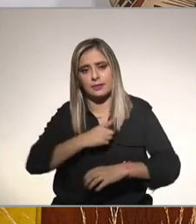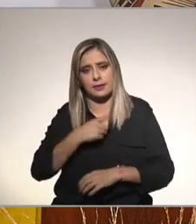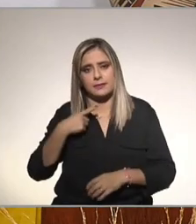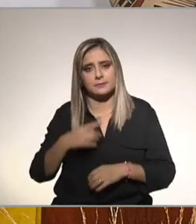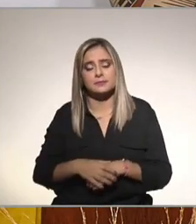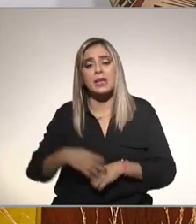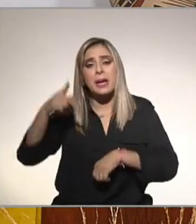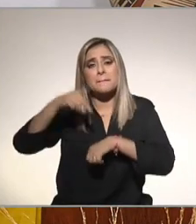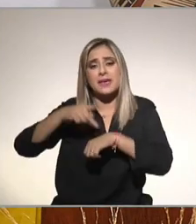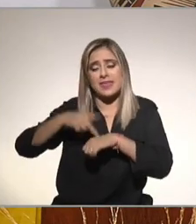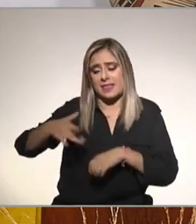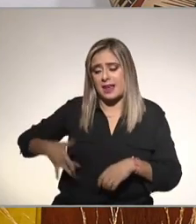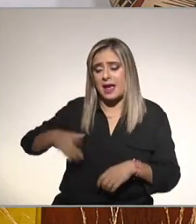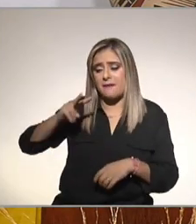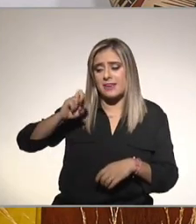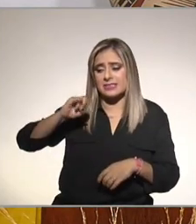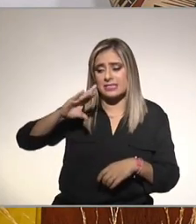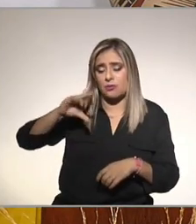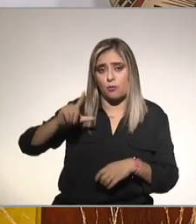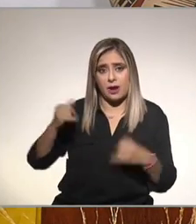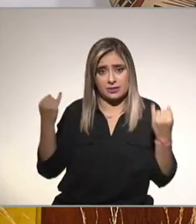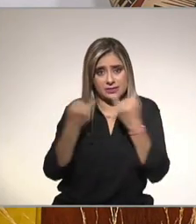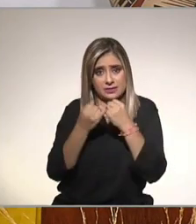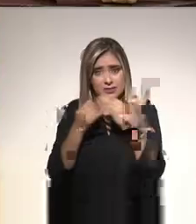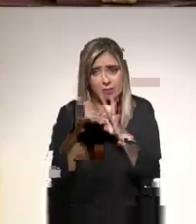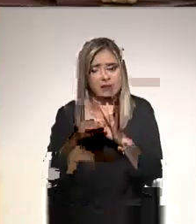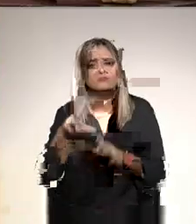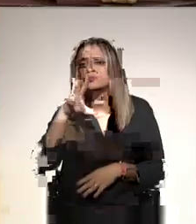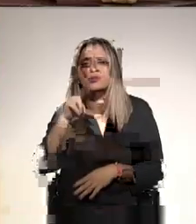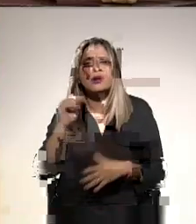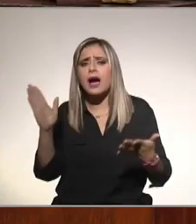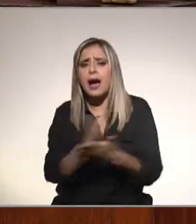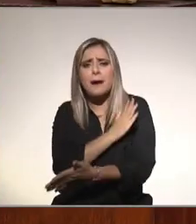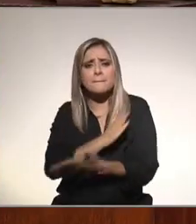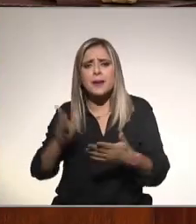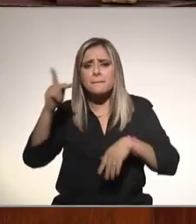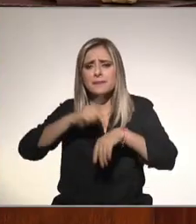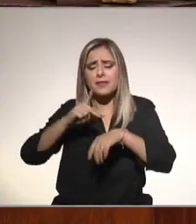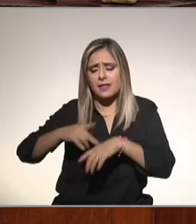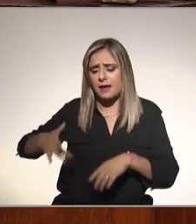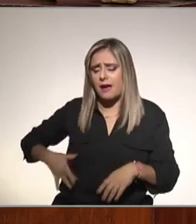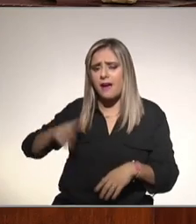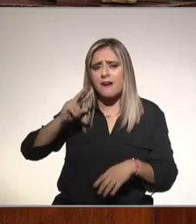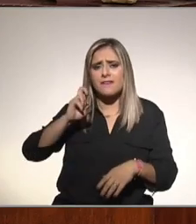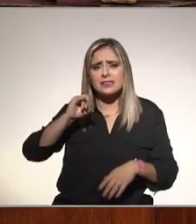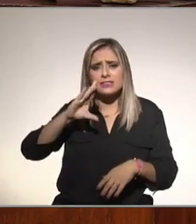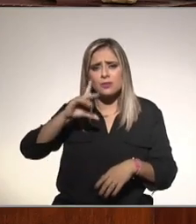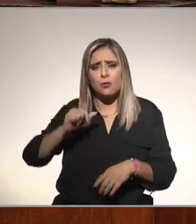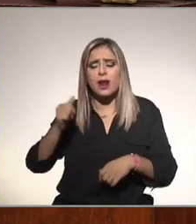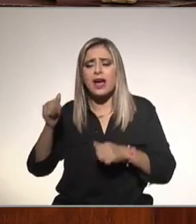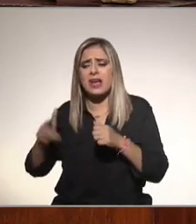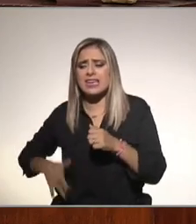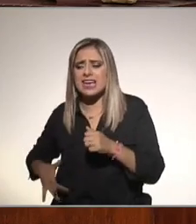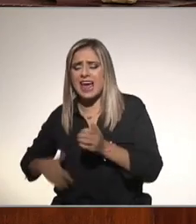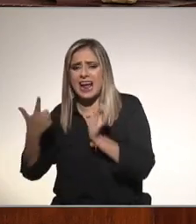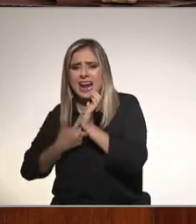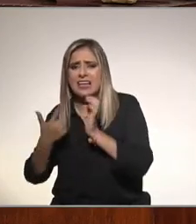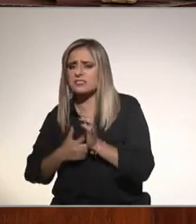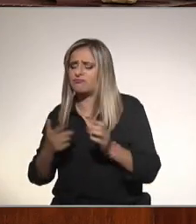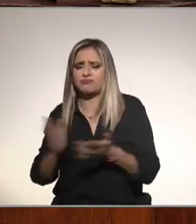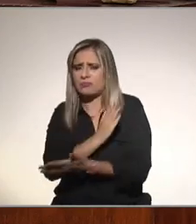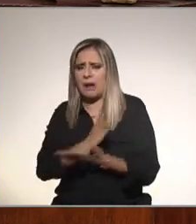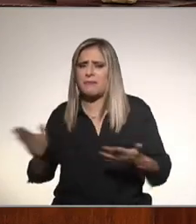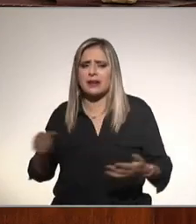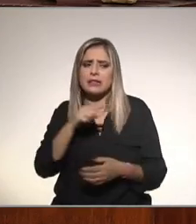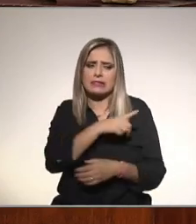con las piedras en la vesícula? no tiene nada que ver las piedras en la vesícula con el hígado graso que se trate las piedras